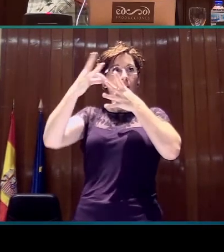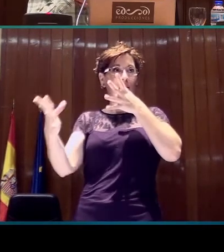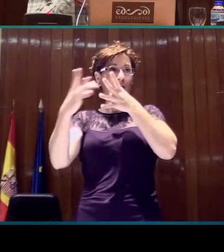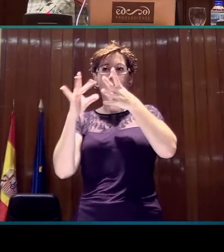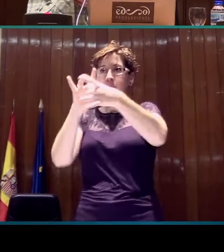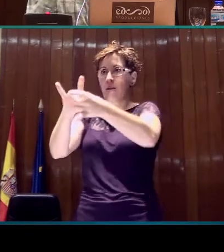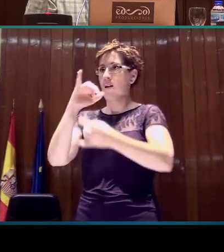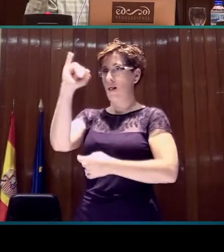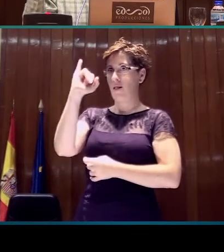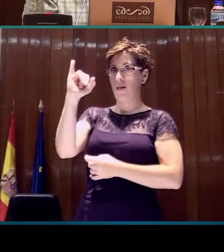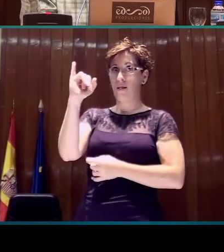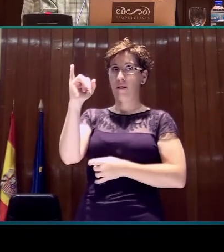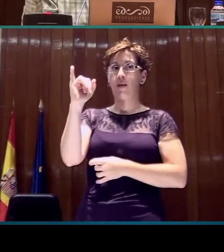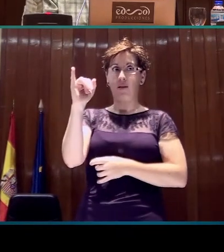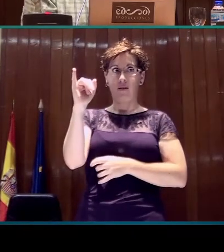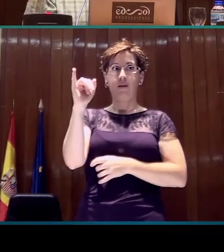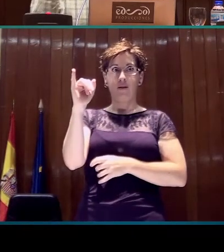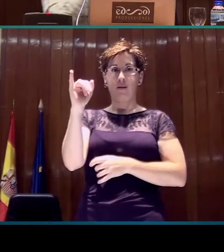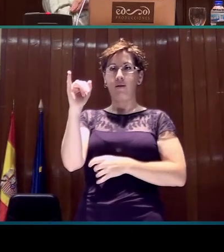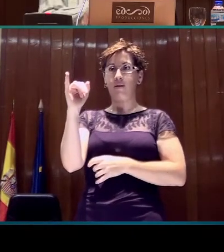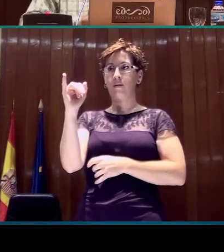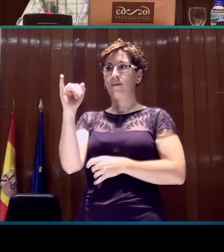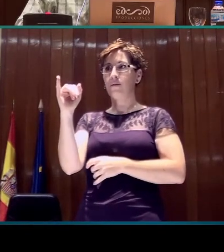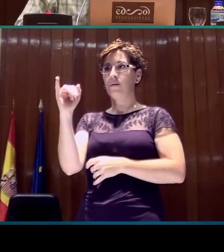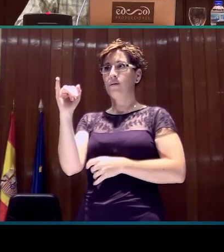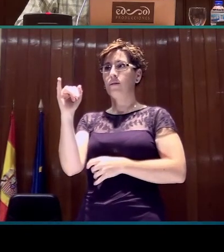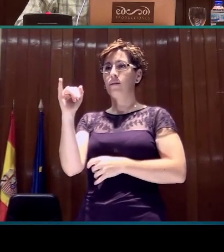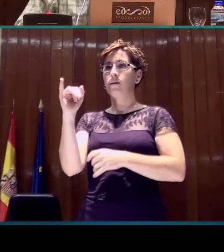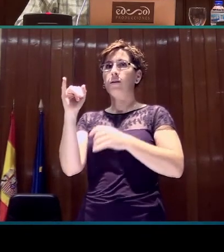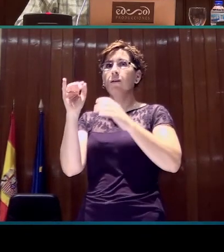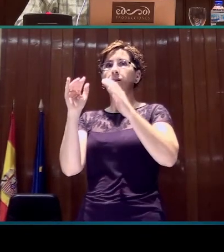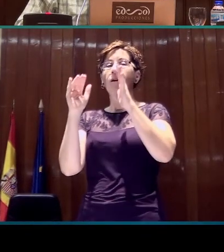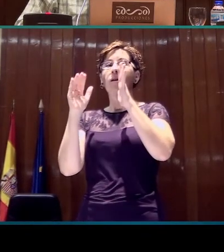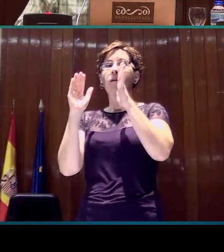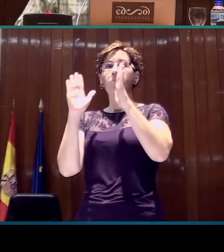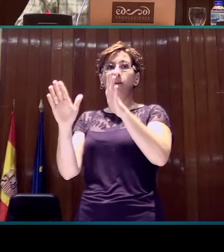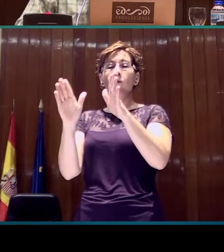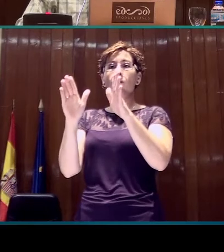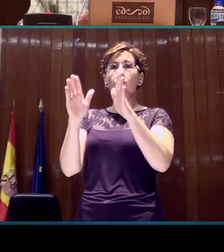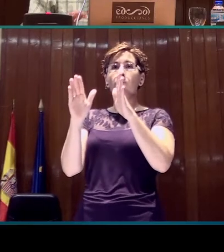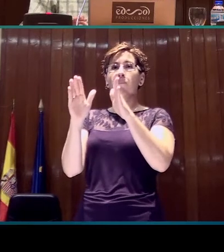de la boyalista, pero no puedo signar sobre otro tema porque habría una incoherencia discursiva.